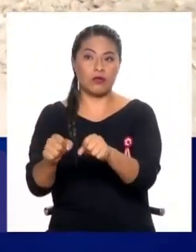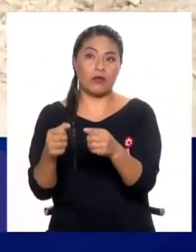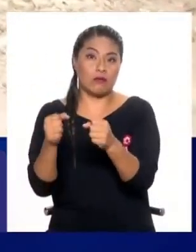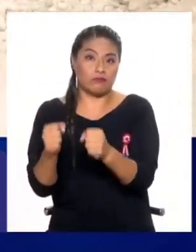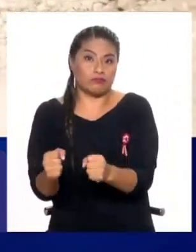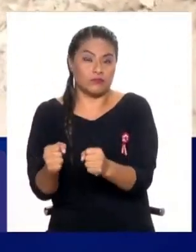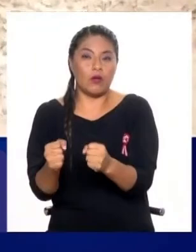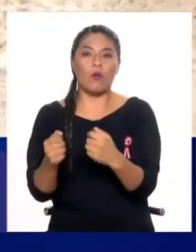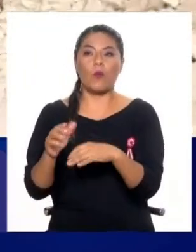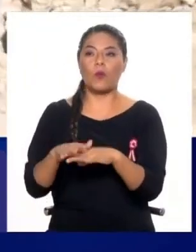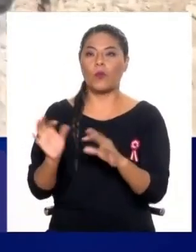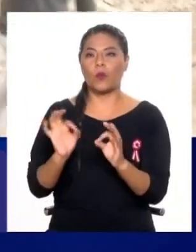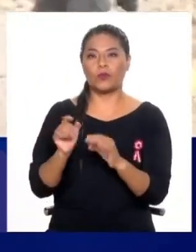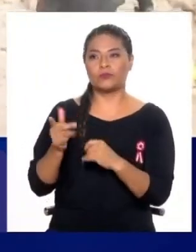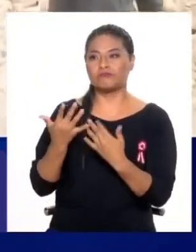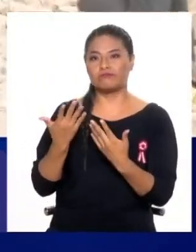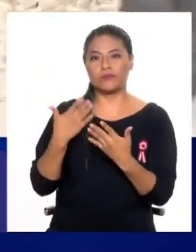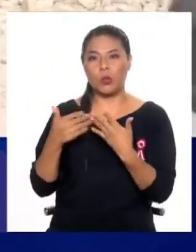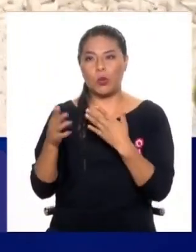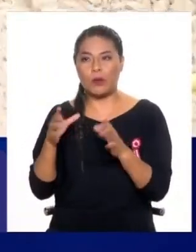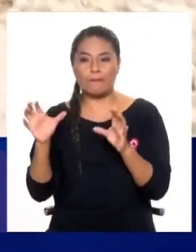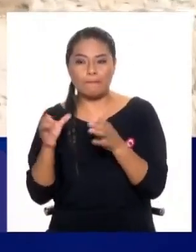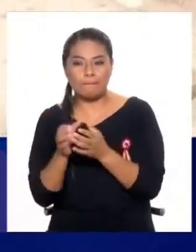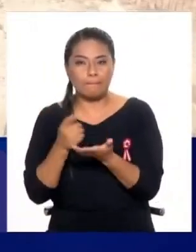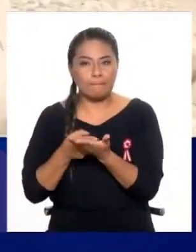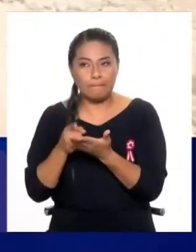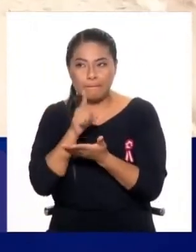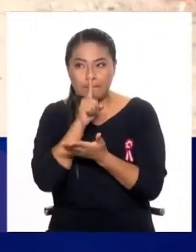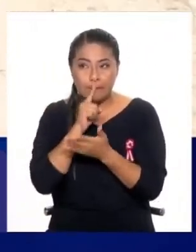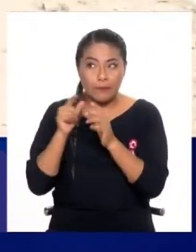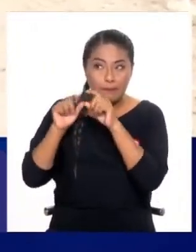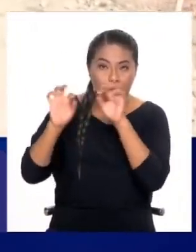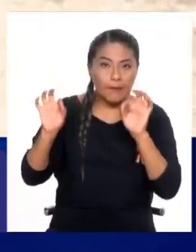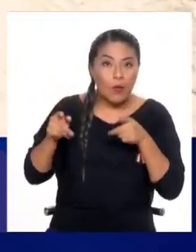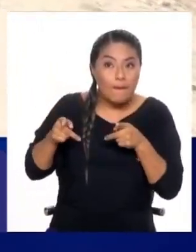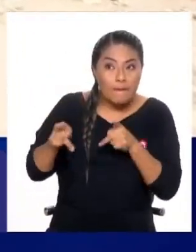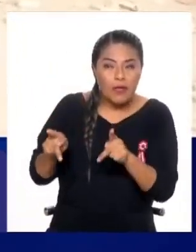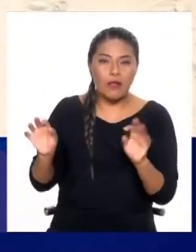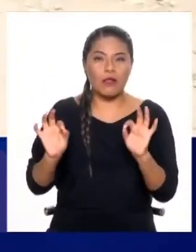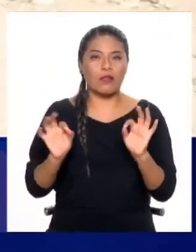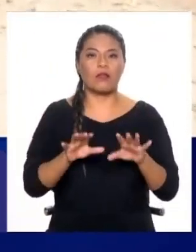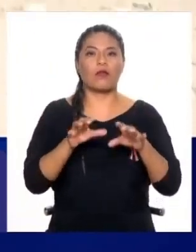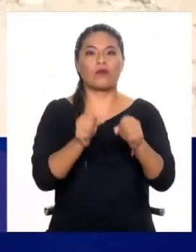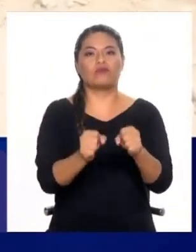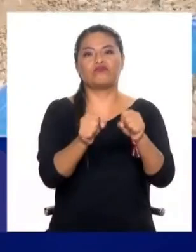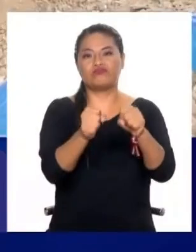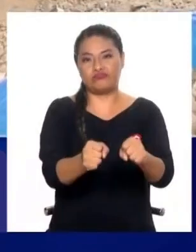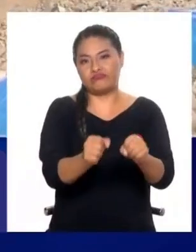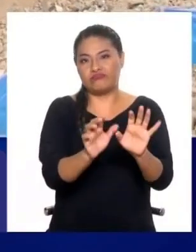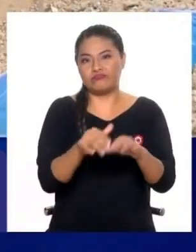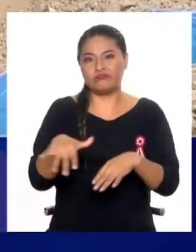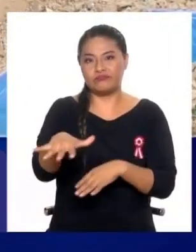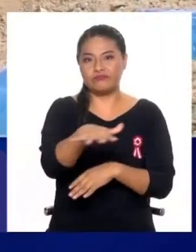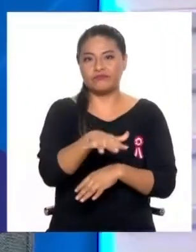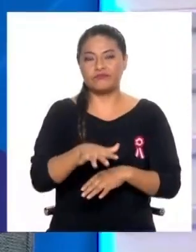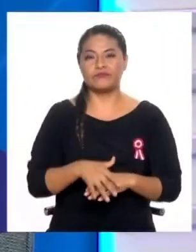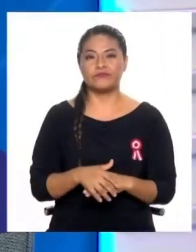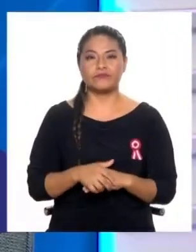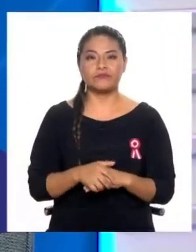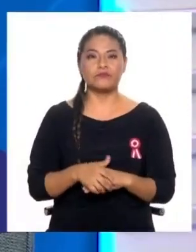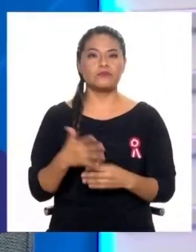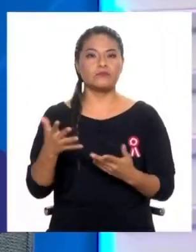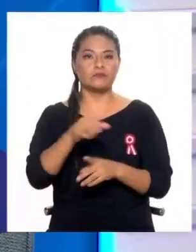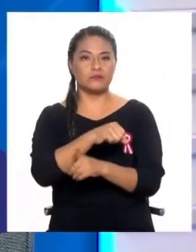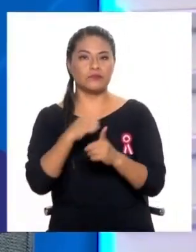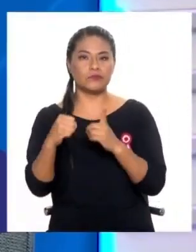digamos, de manera organizada, pero sin contar con una licencia de habilitección urbana. ¿Y esta situación a qué se